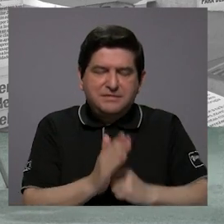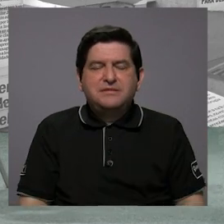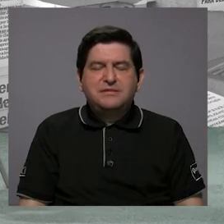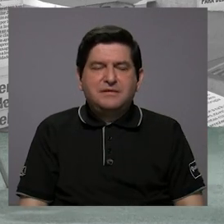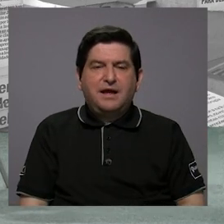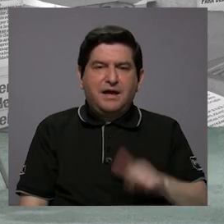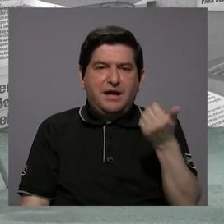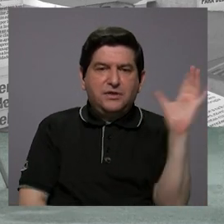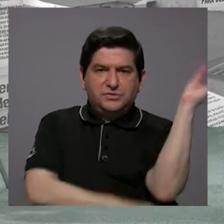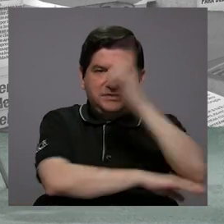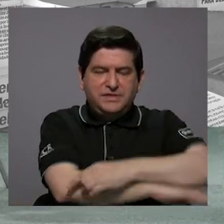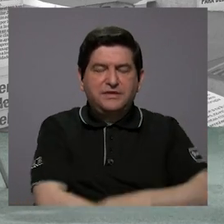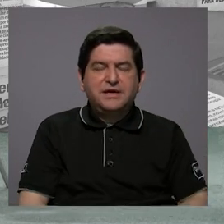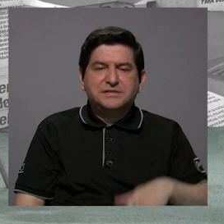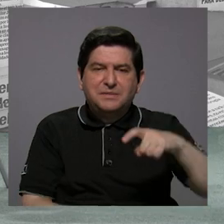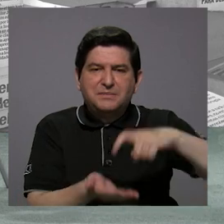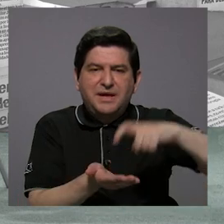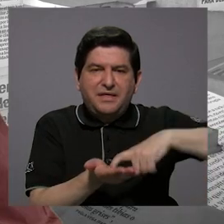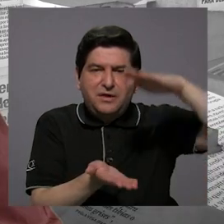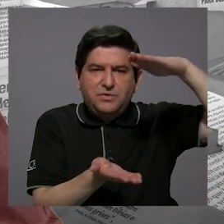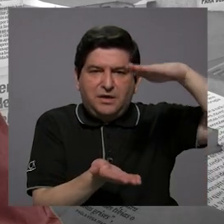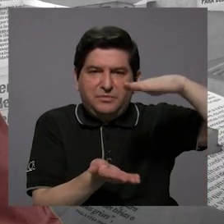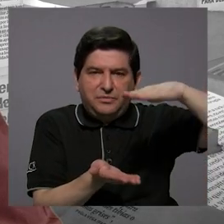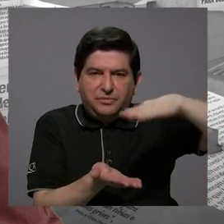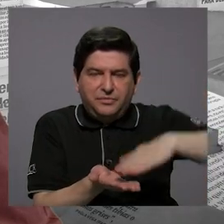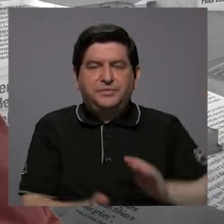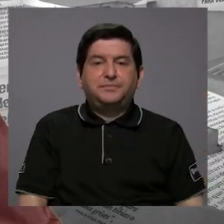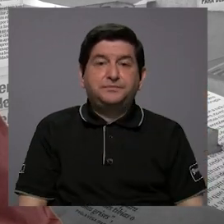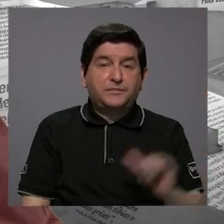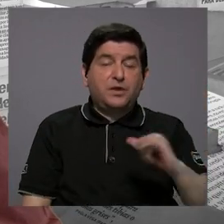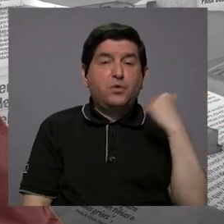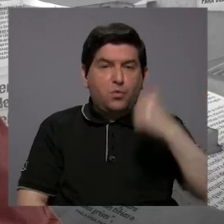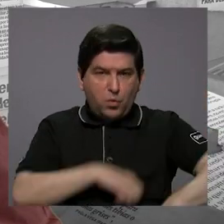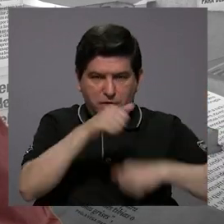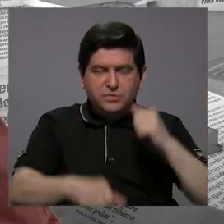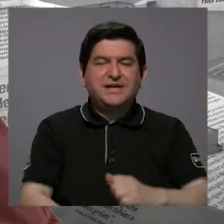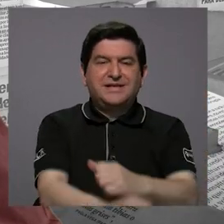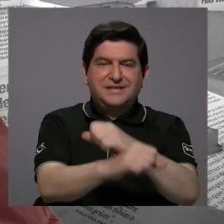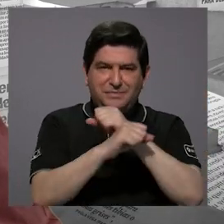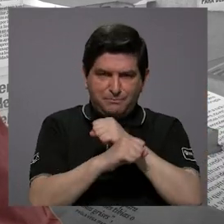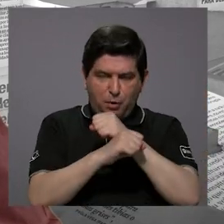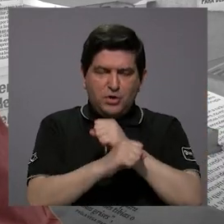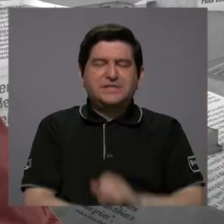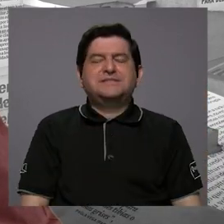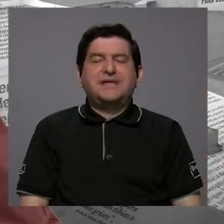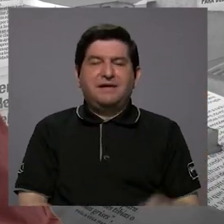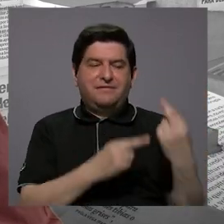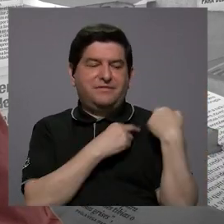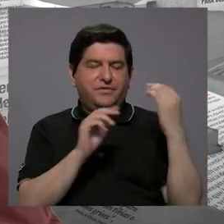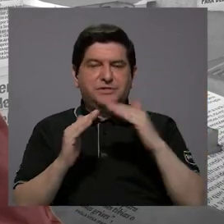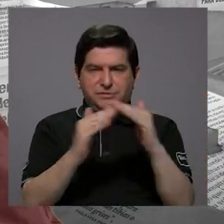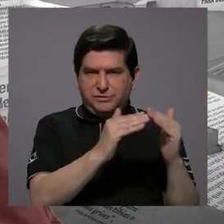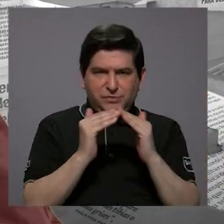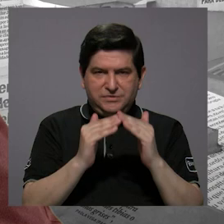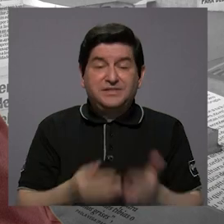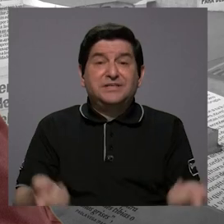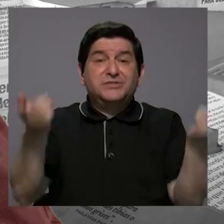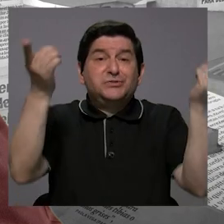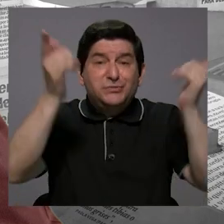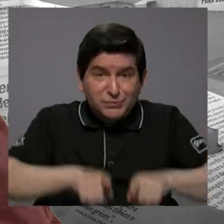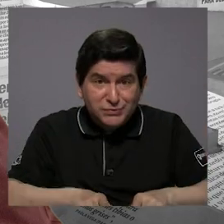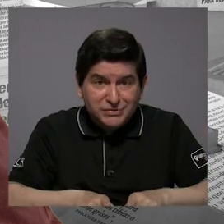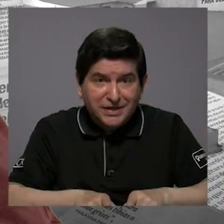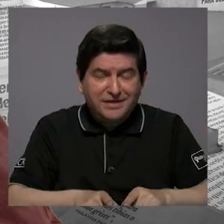bisemana para amortizar a esa deuda. Entonces, también peleamos porque hay una póliza de responsabilidad civil donde si ocurre un